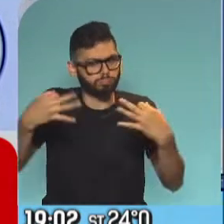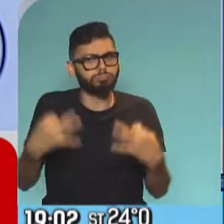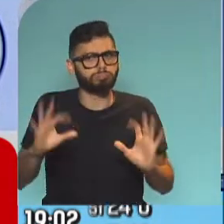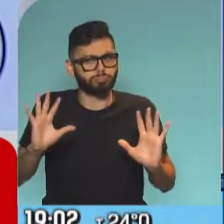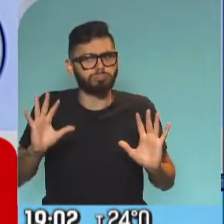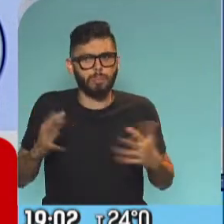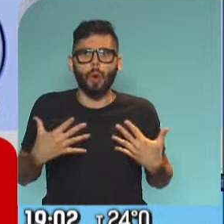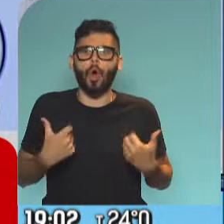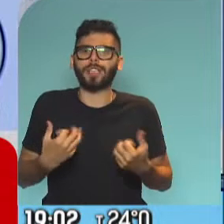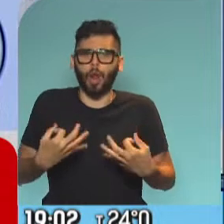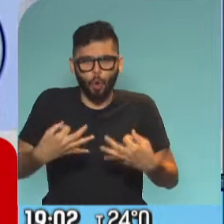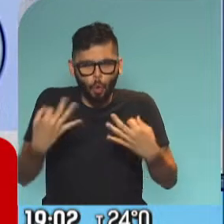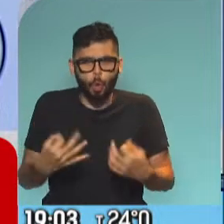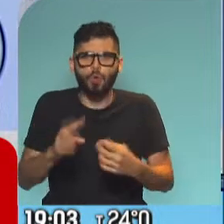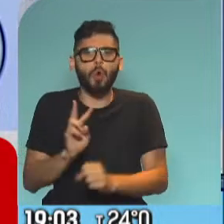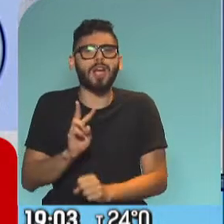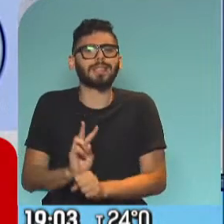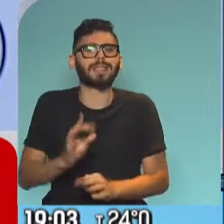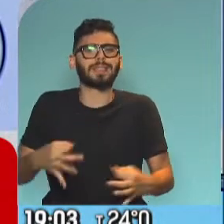términos sanitarios y lo más segura,